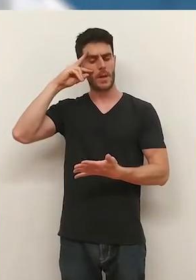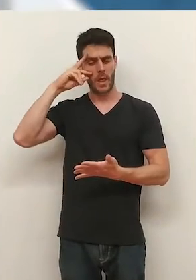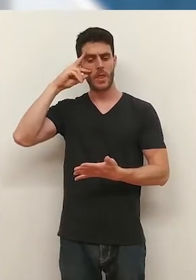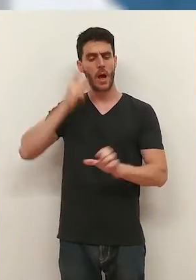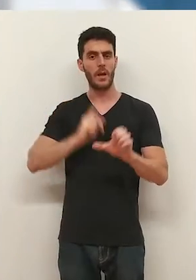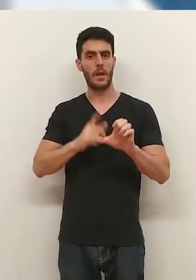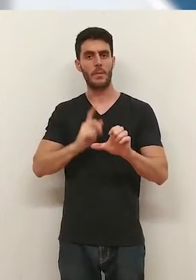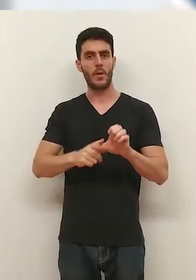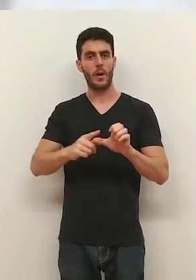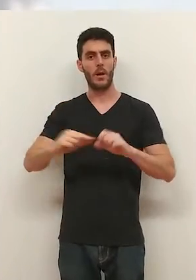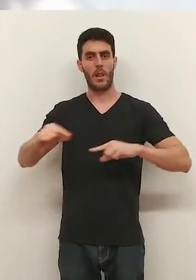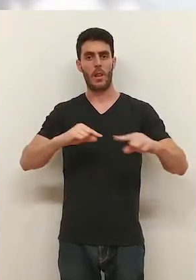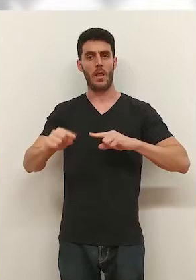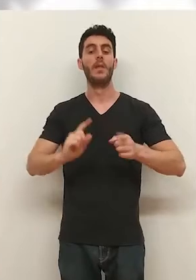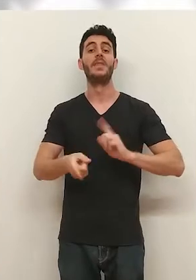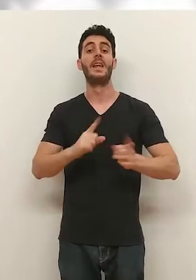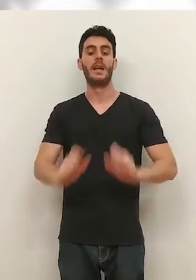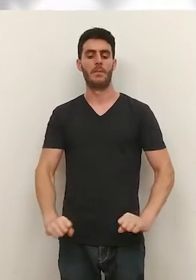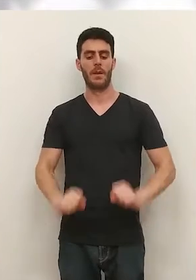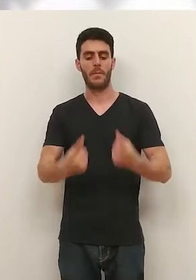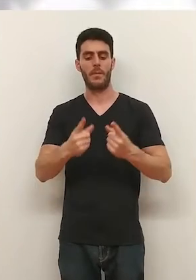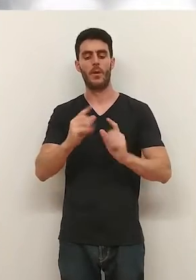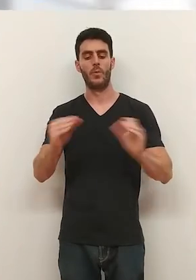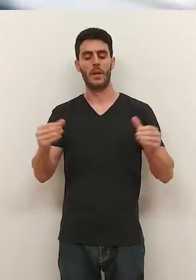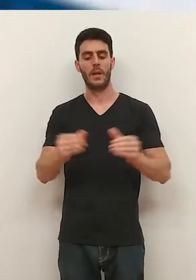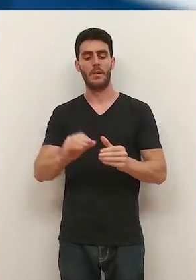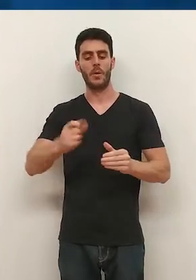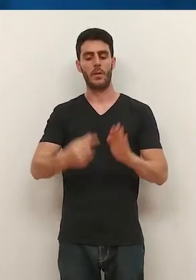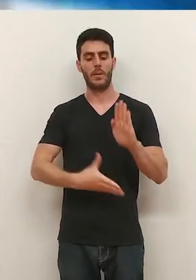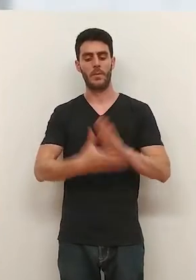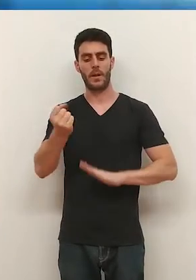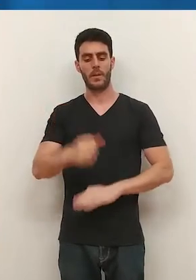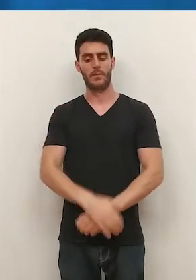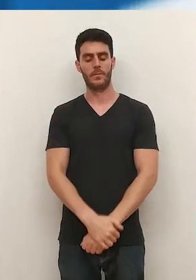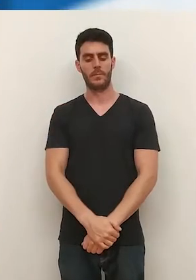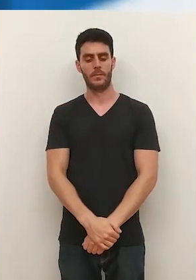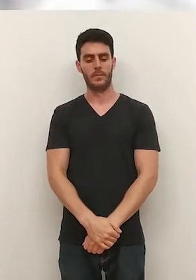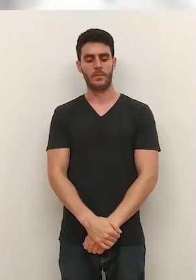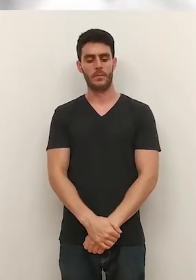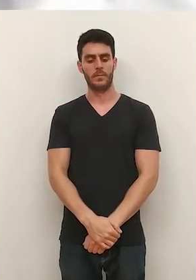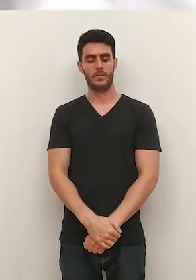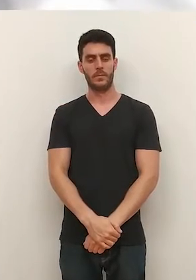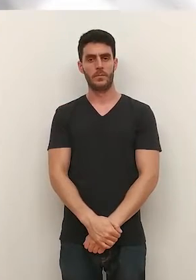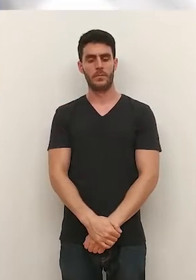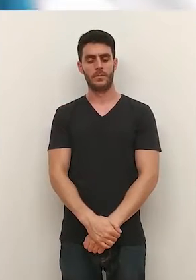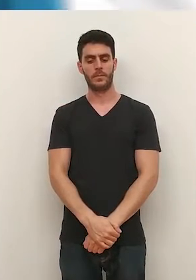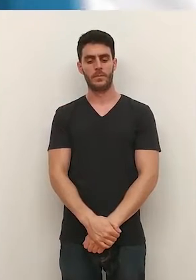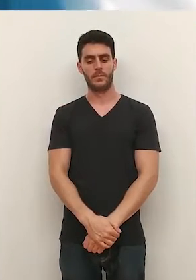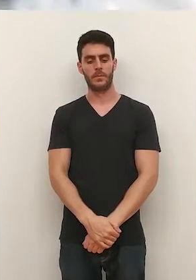equipos extremeños, Juan García afrontará su reto más exigente dirigiendo por primera vez a un equipo de primera federación.